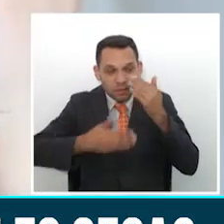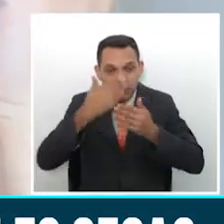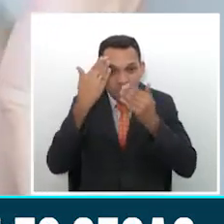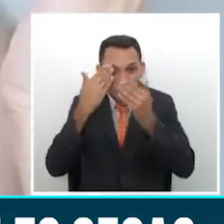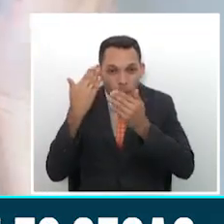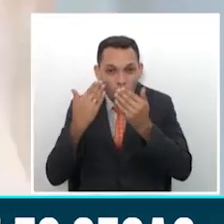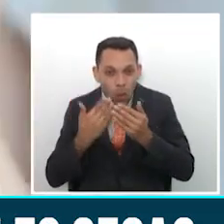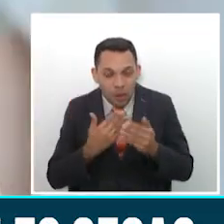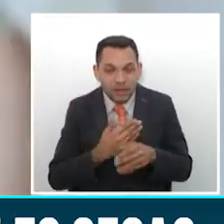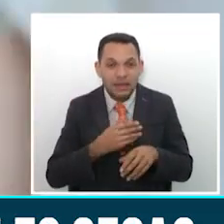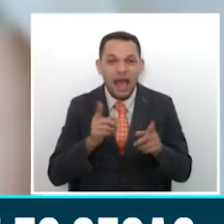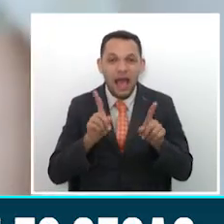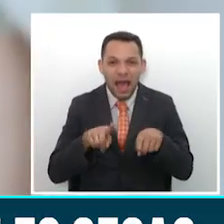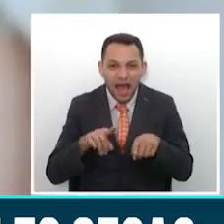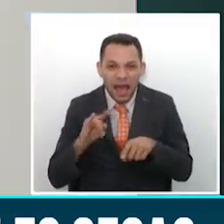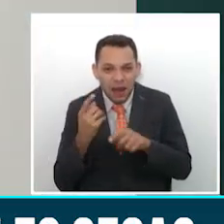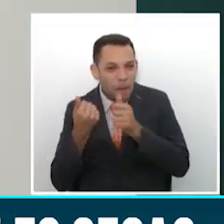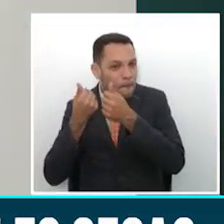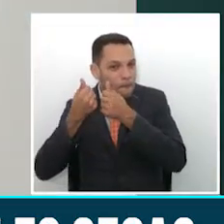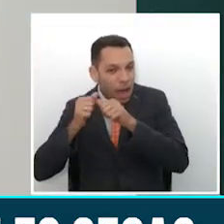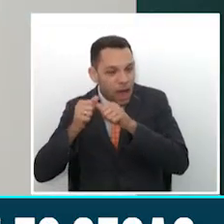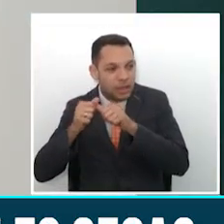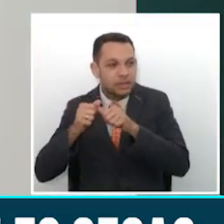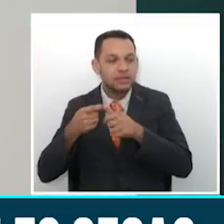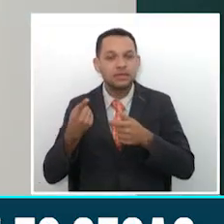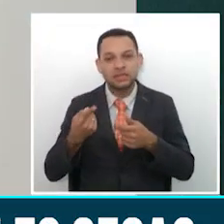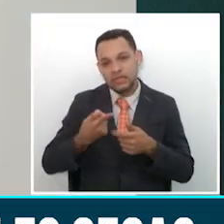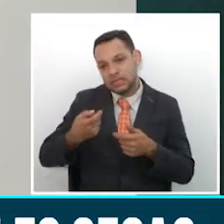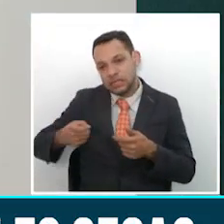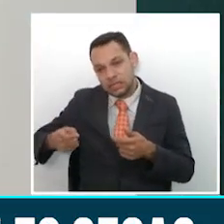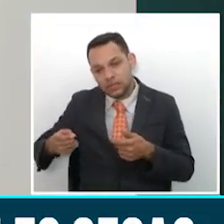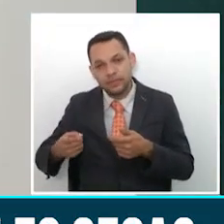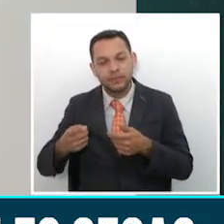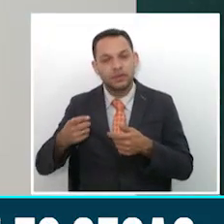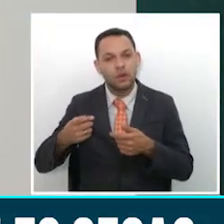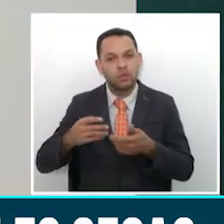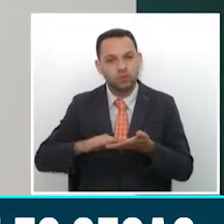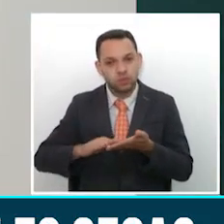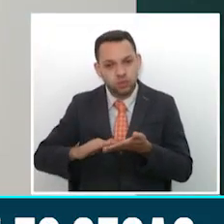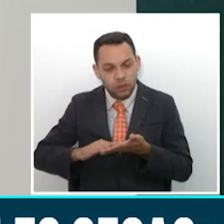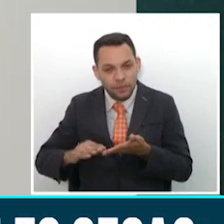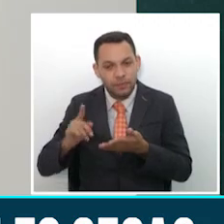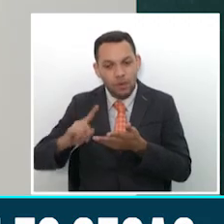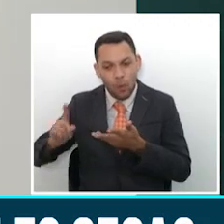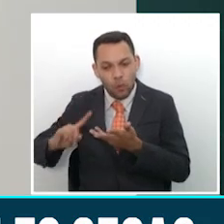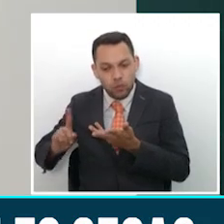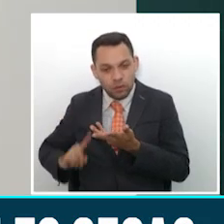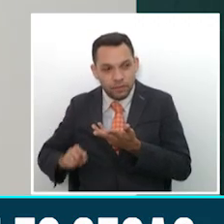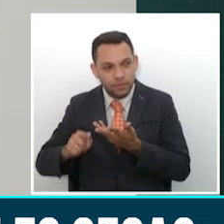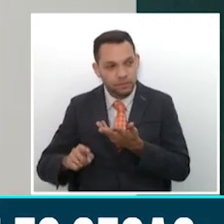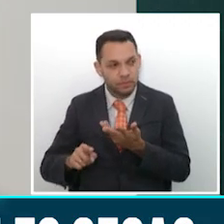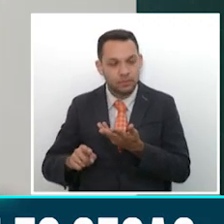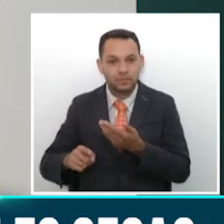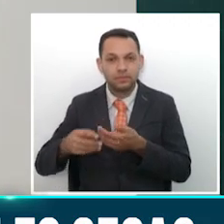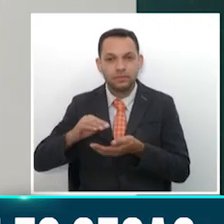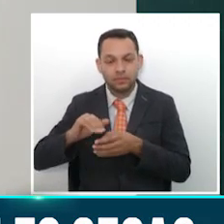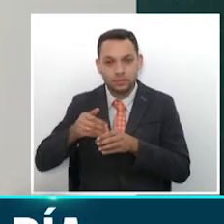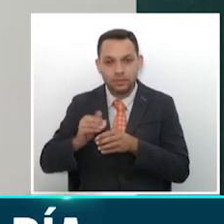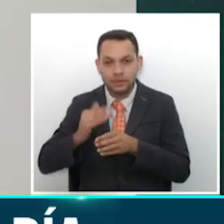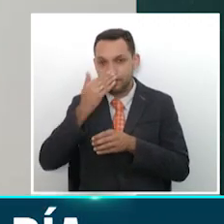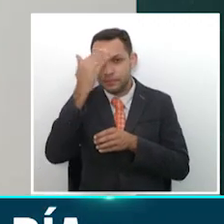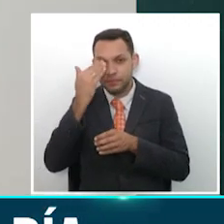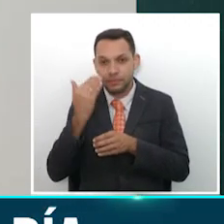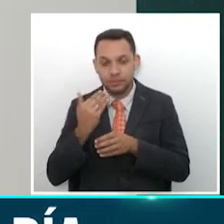o ya pasamos a pieles al extremo que ya son las pieles secas, entonces vamos a recomendar aplicar cremas que sean